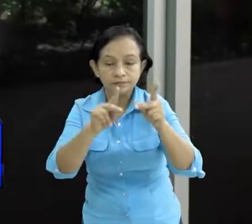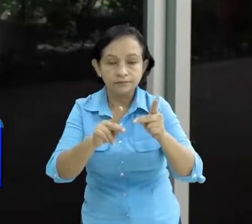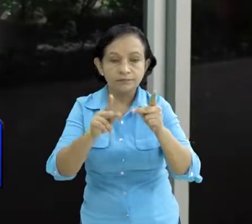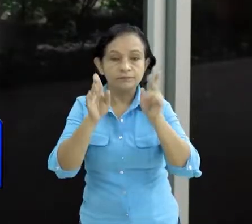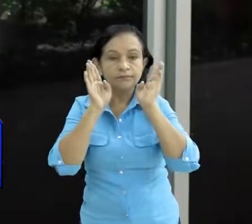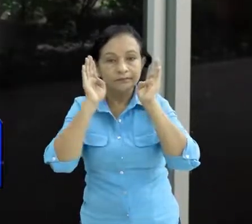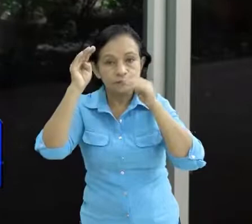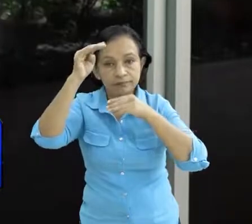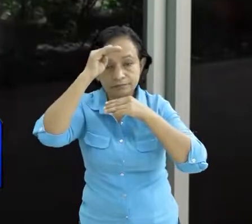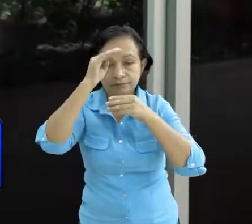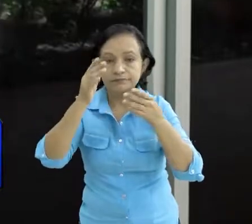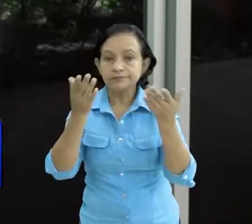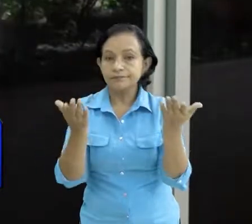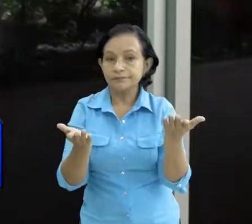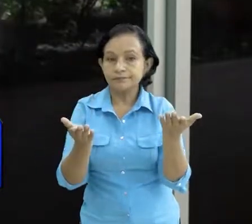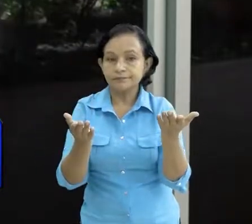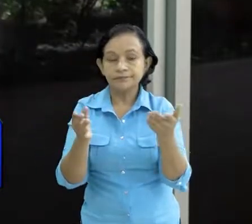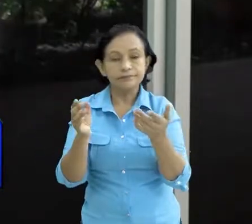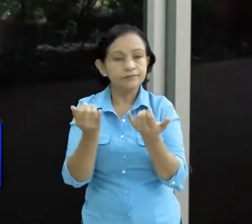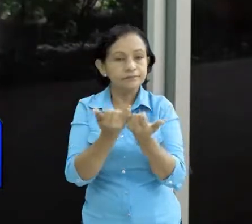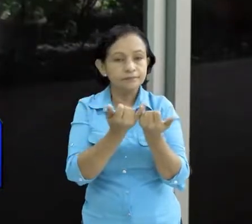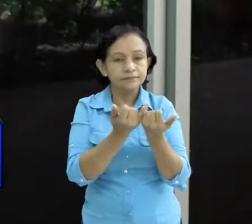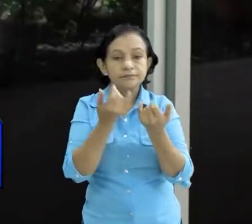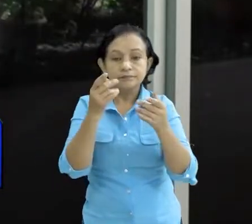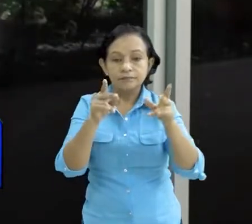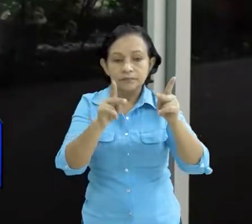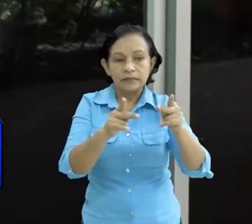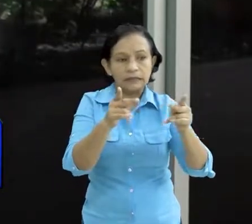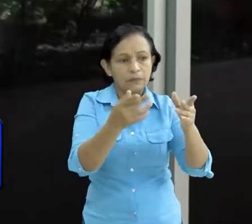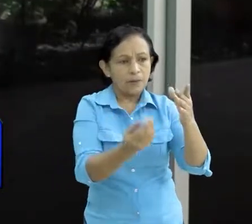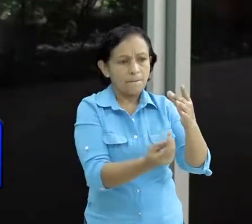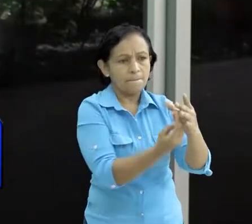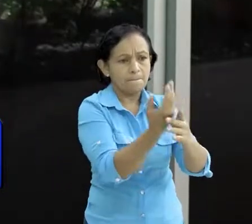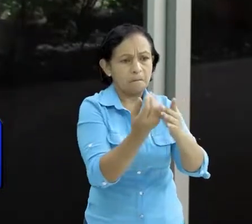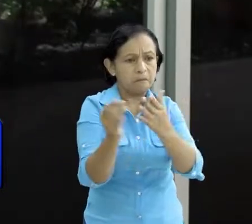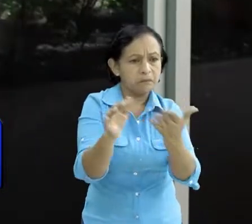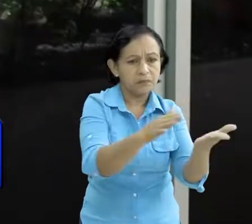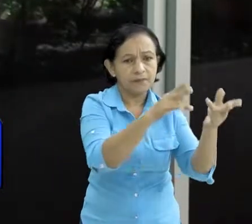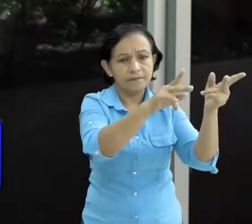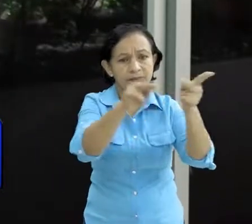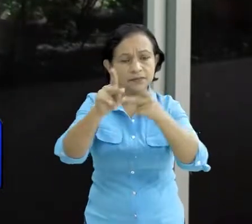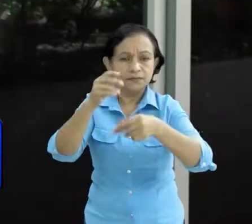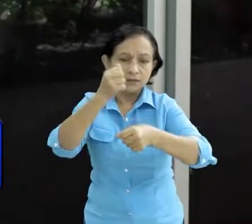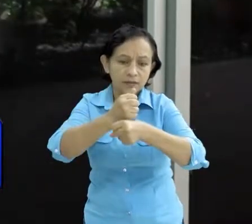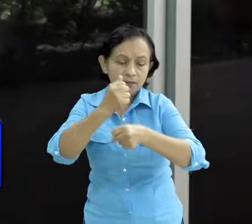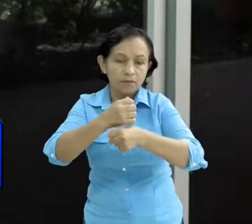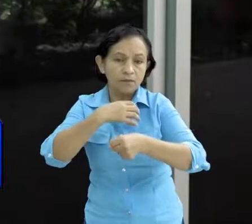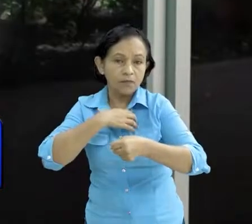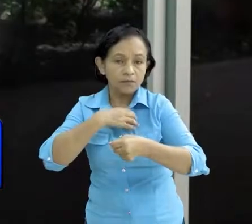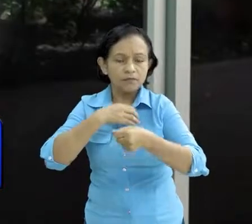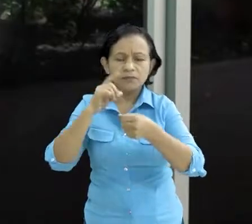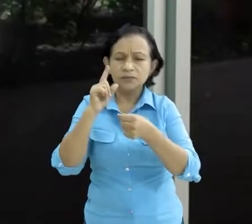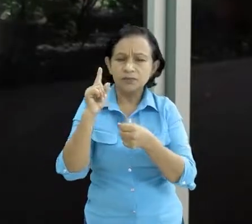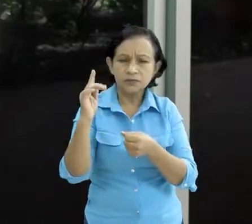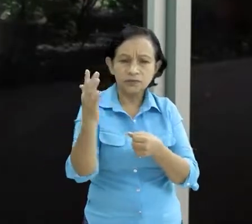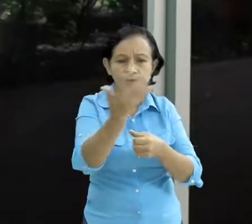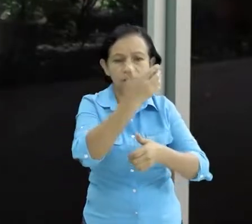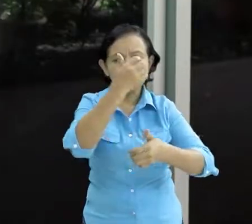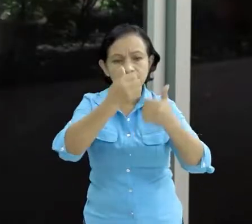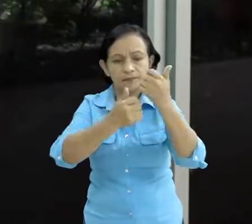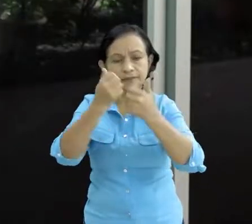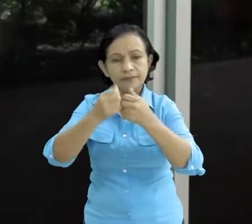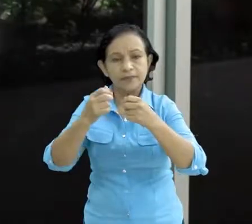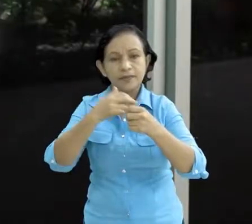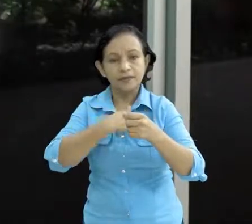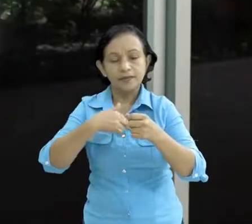parte privada y a nivel de productores personas que trabajan por cuenta propia es decir todos los efectos que esto